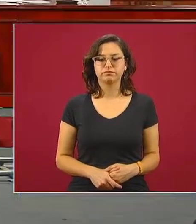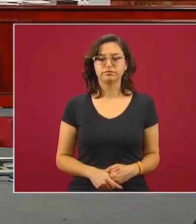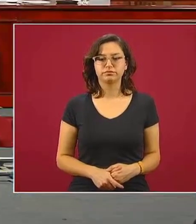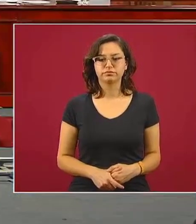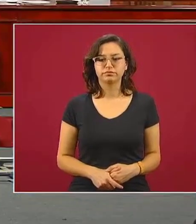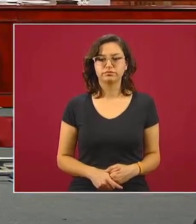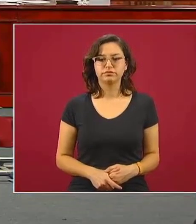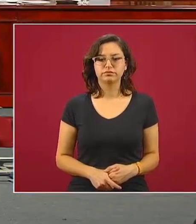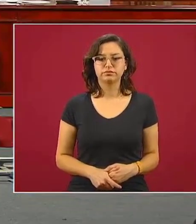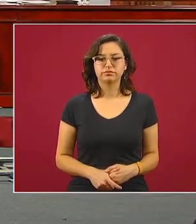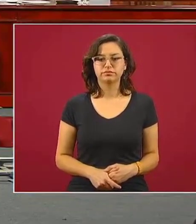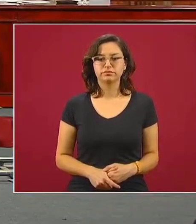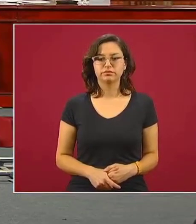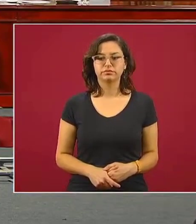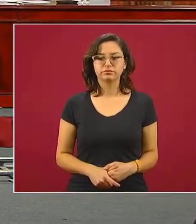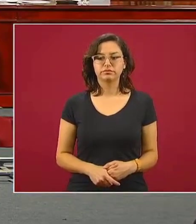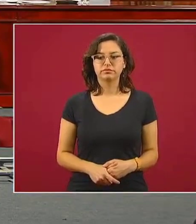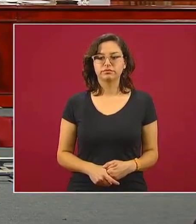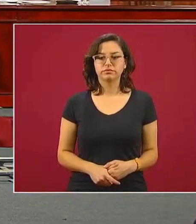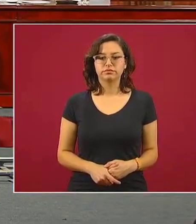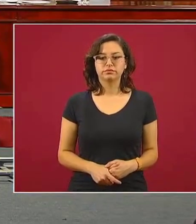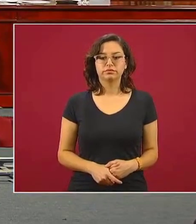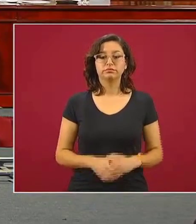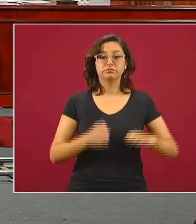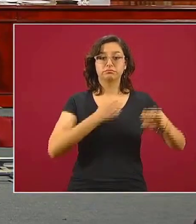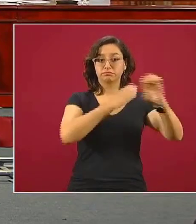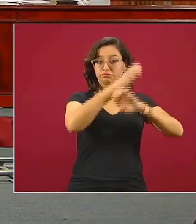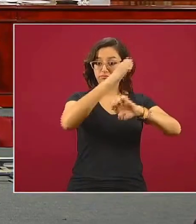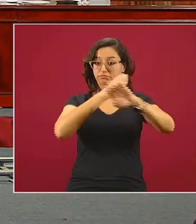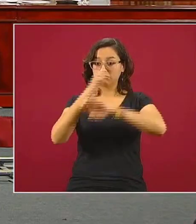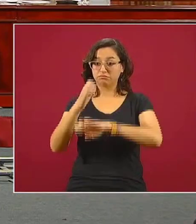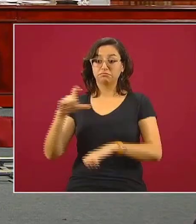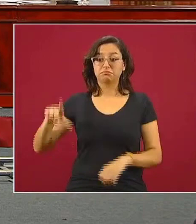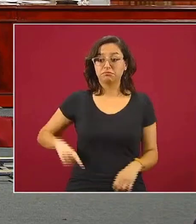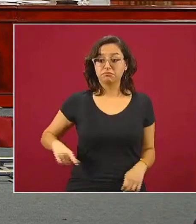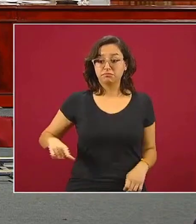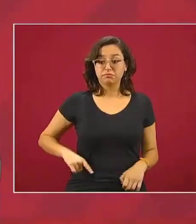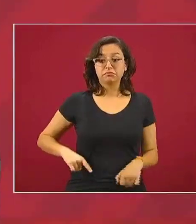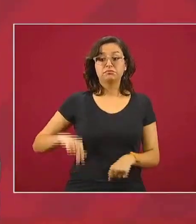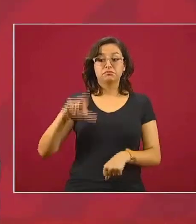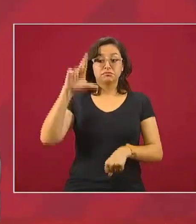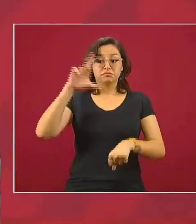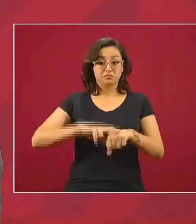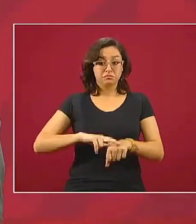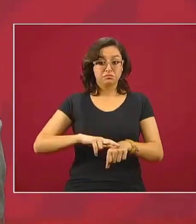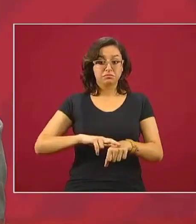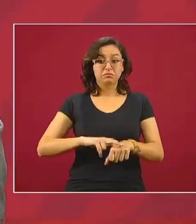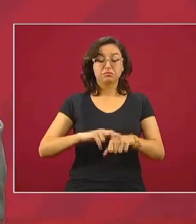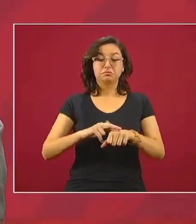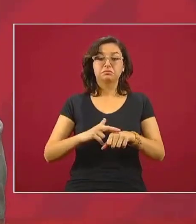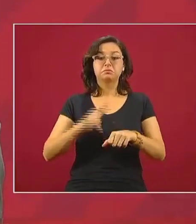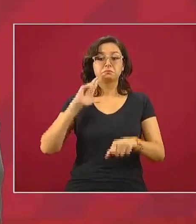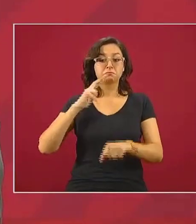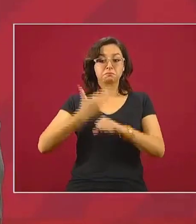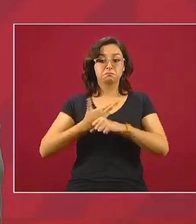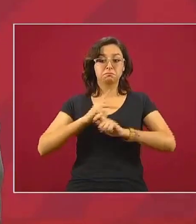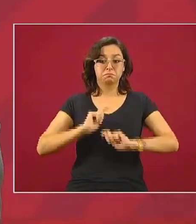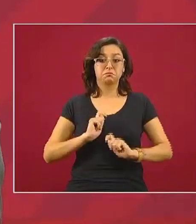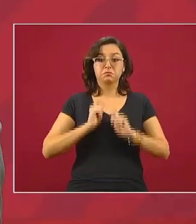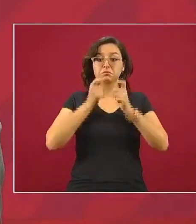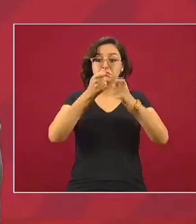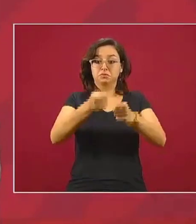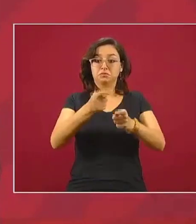Los señores gobernadores tienen la facultad de modificar por razones